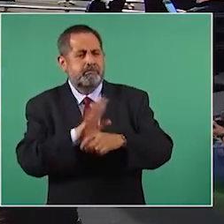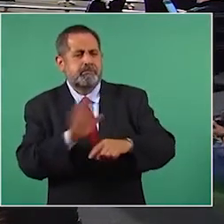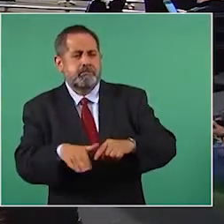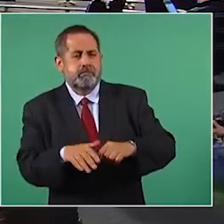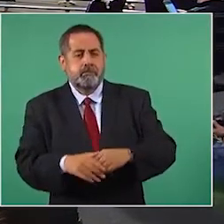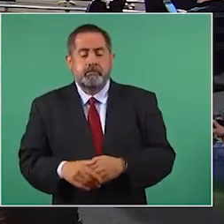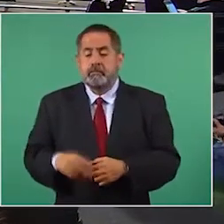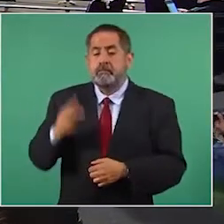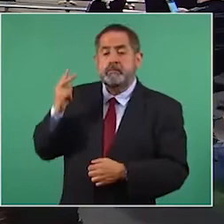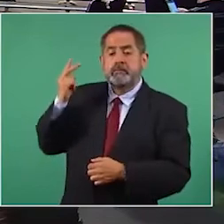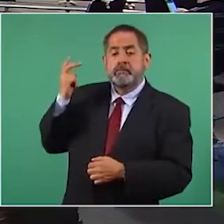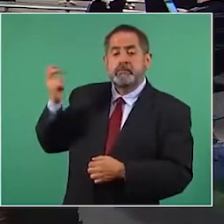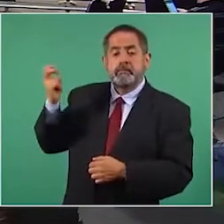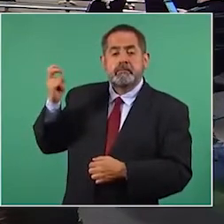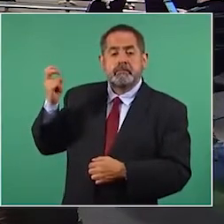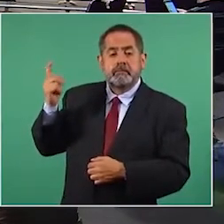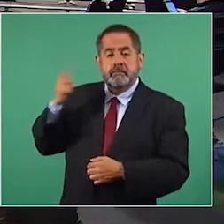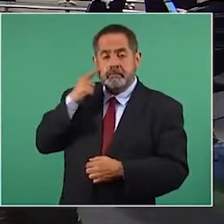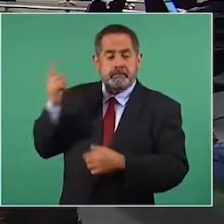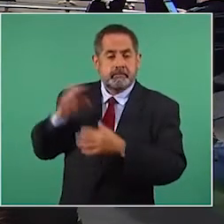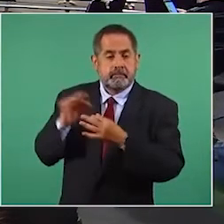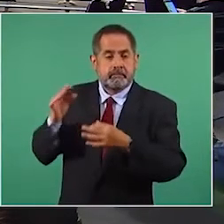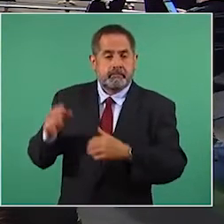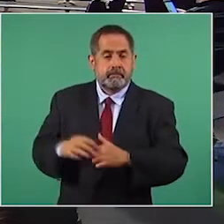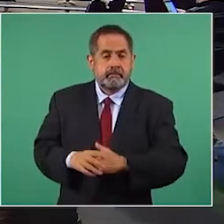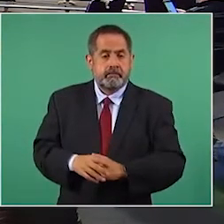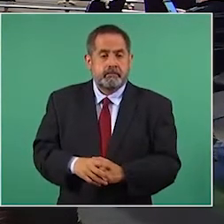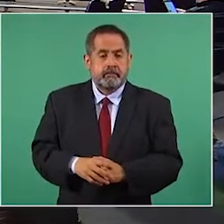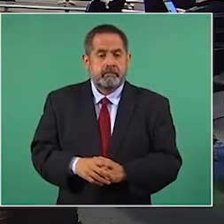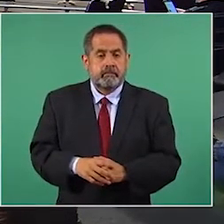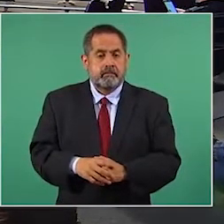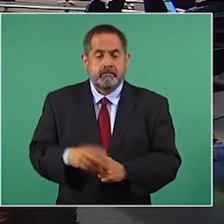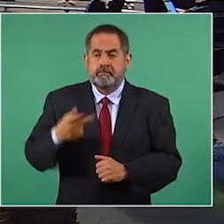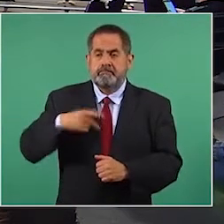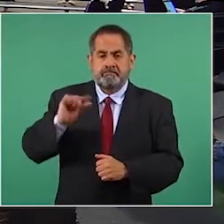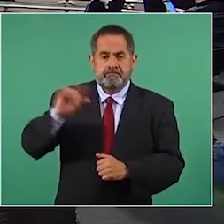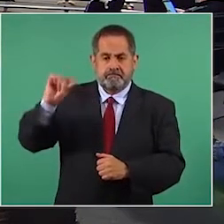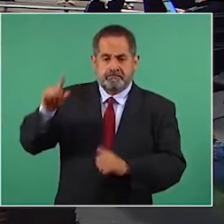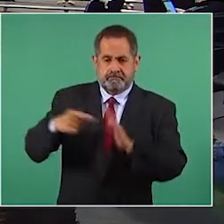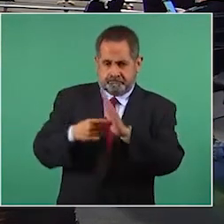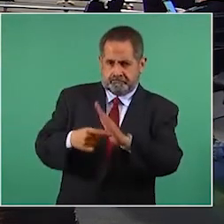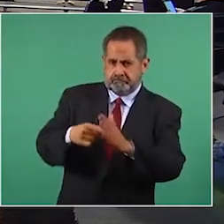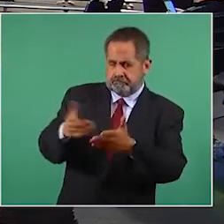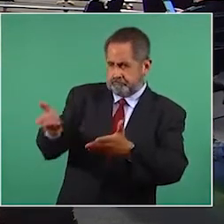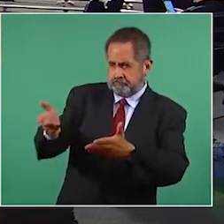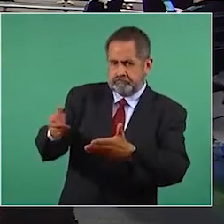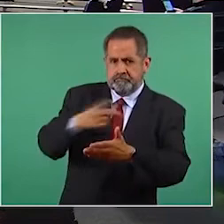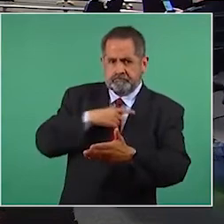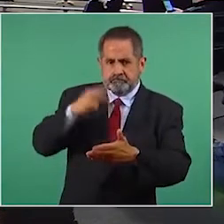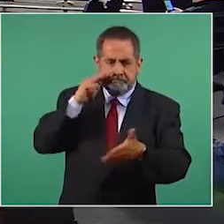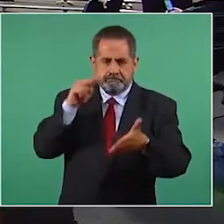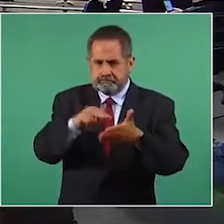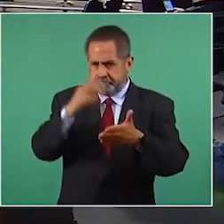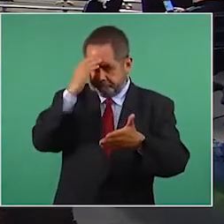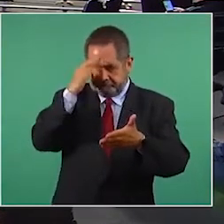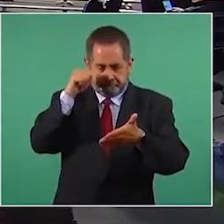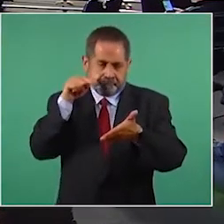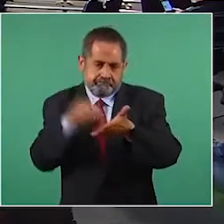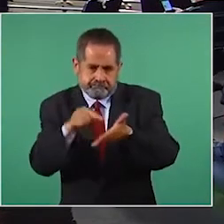Esto es lo que profesionalmente, Jorge, debe tomarse en cuenta,